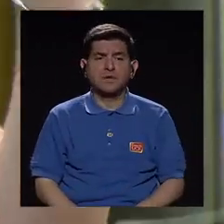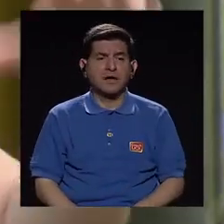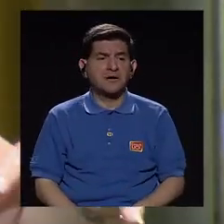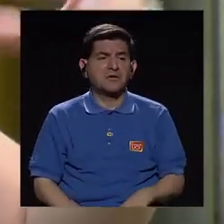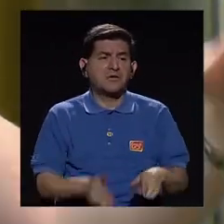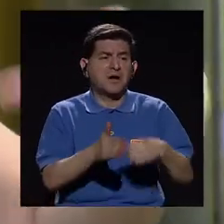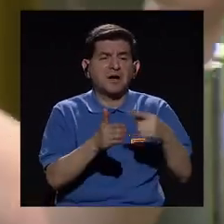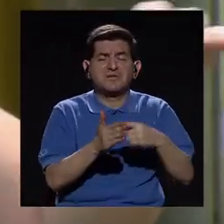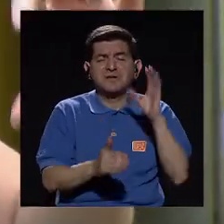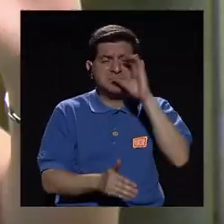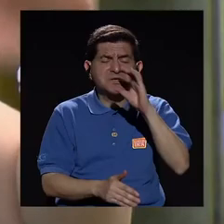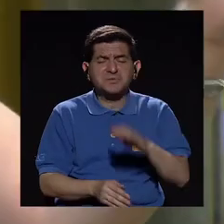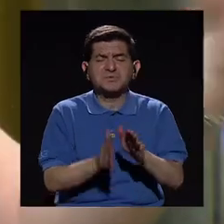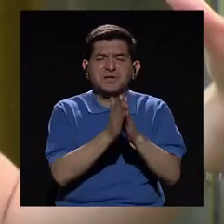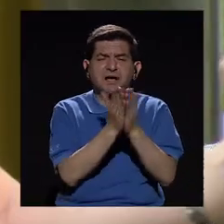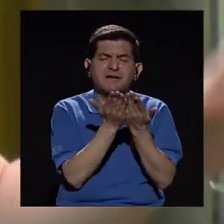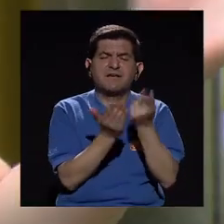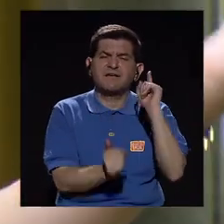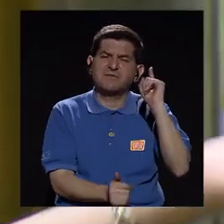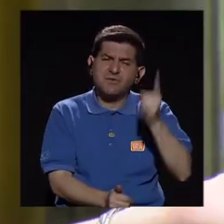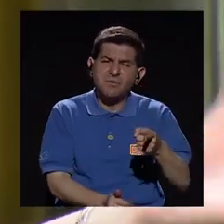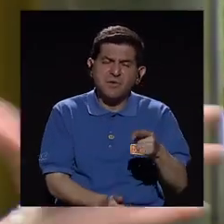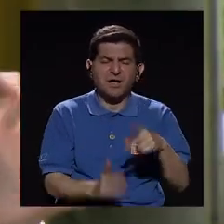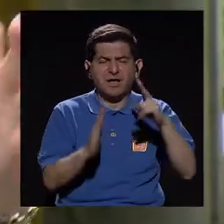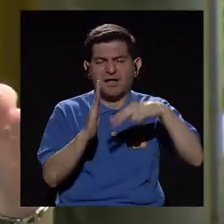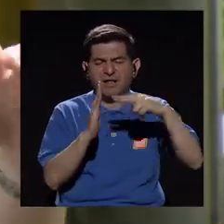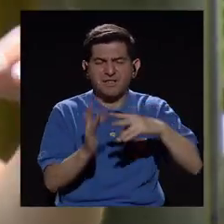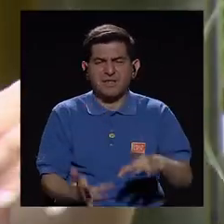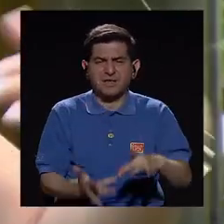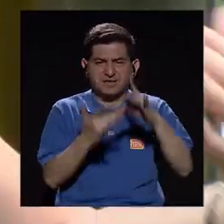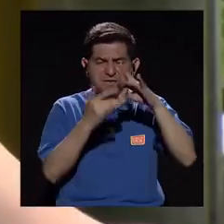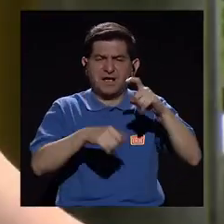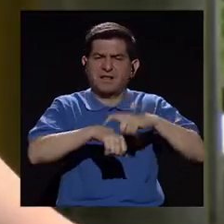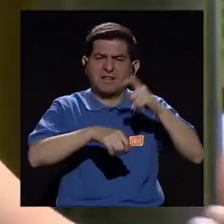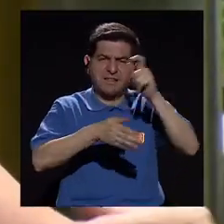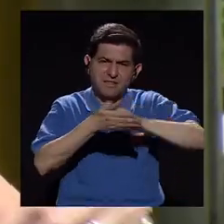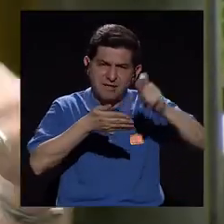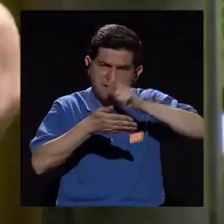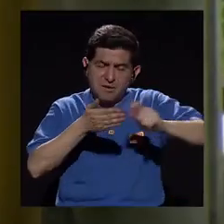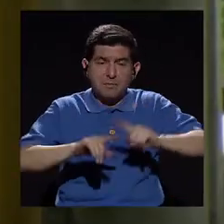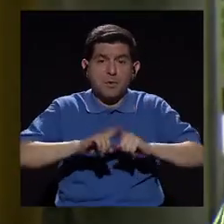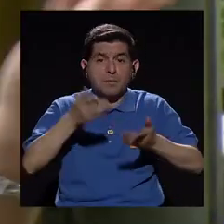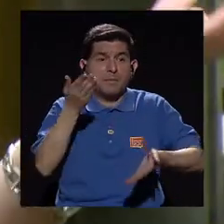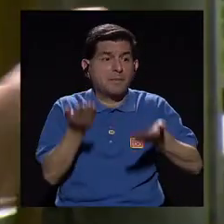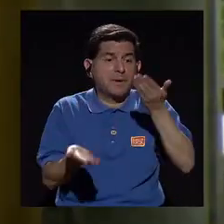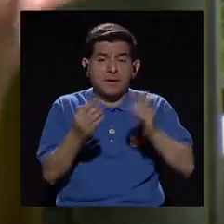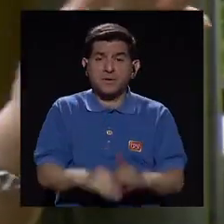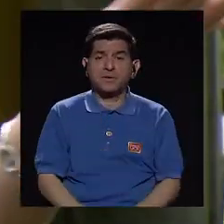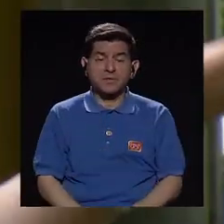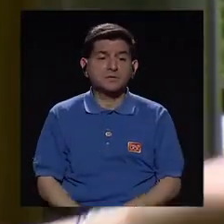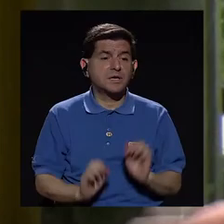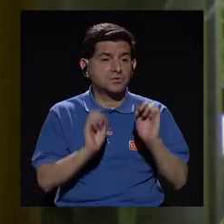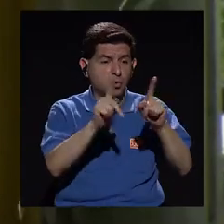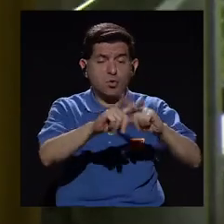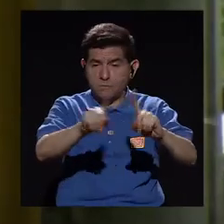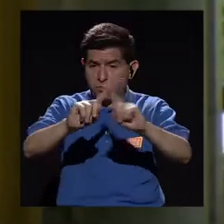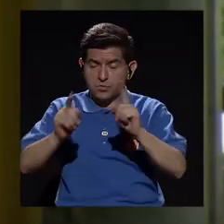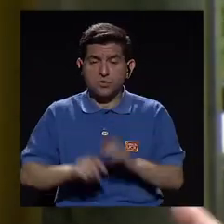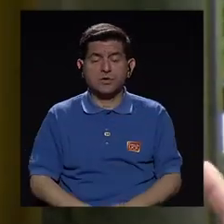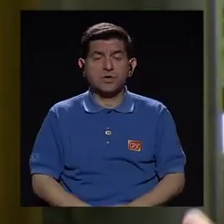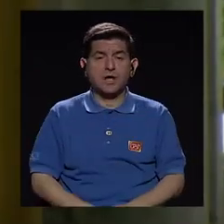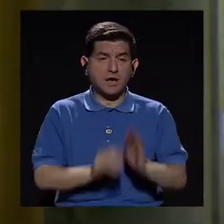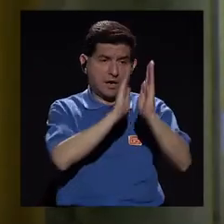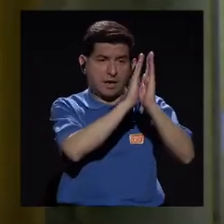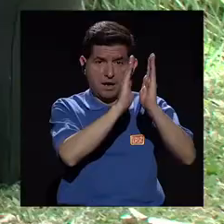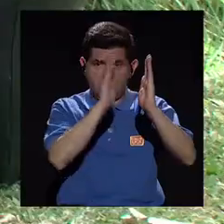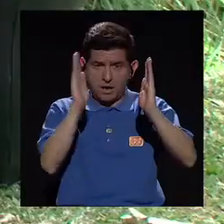buscamos esos libros que son por obligación que se leen, ¿verdad? Principalmente en la época escolar, pero puede ser, está a nuestro alcance, ¿verdad? En las